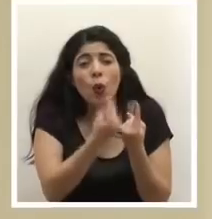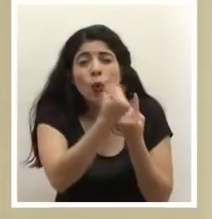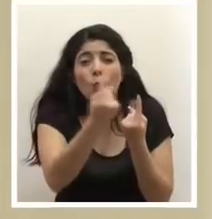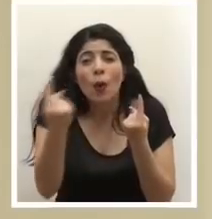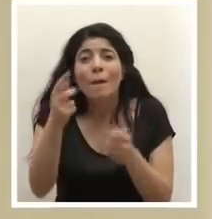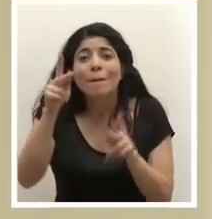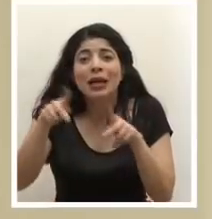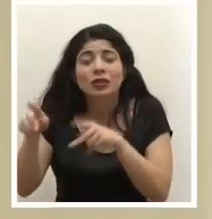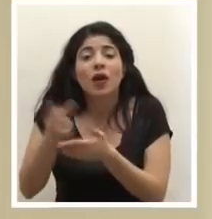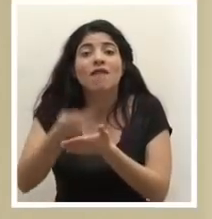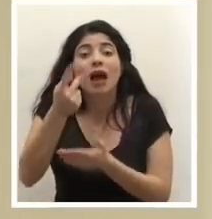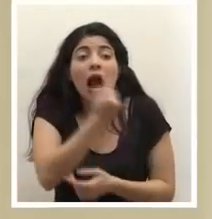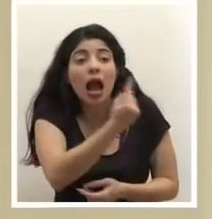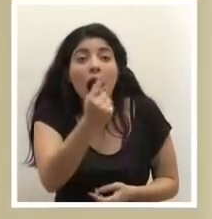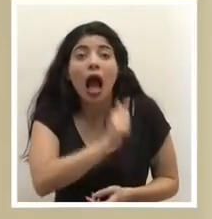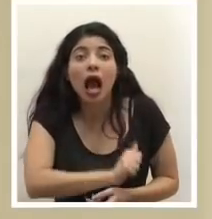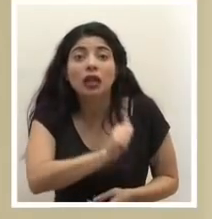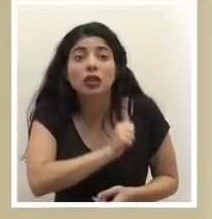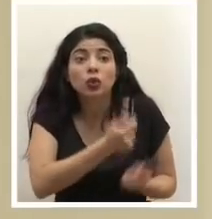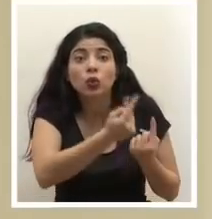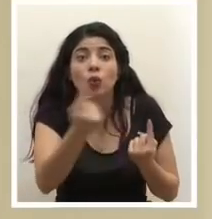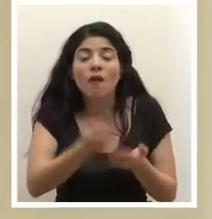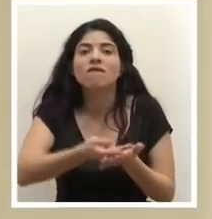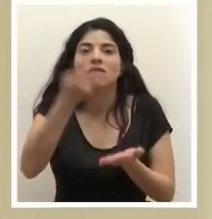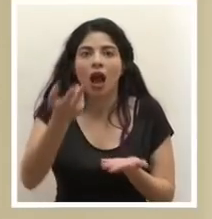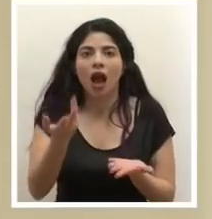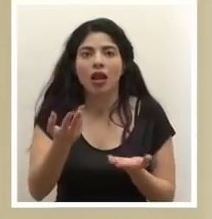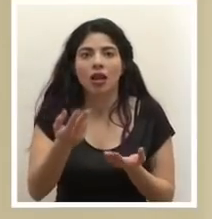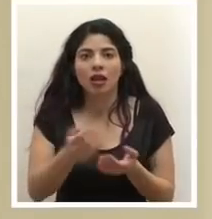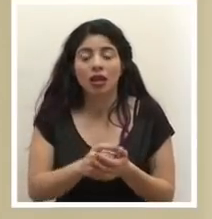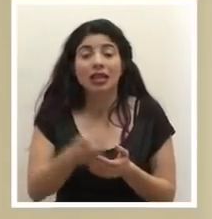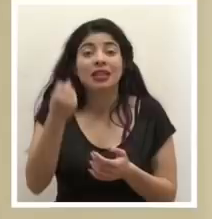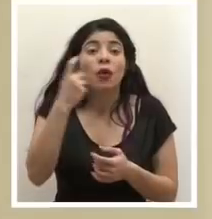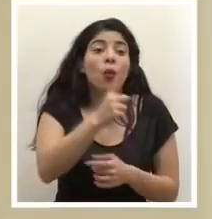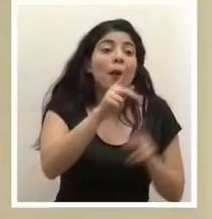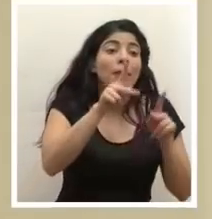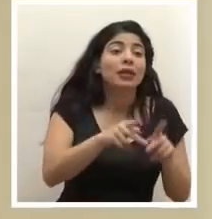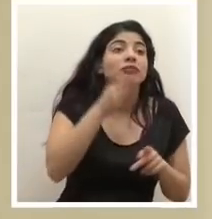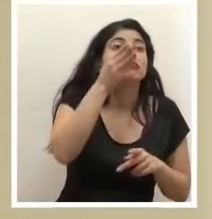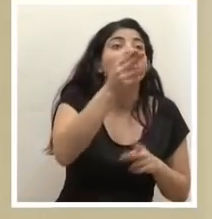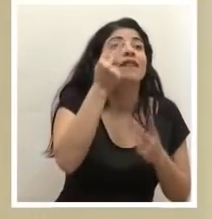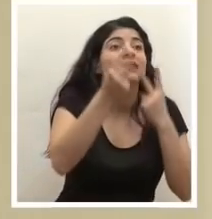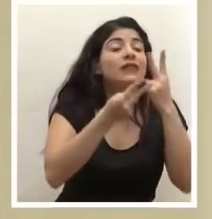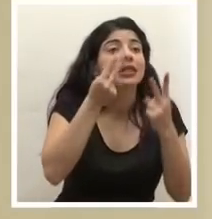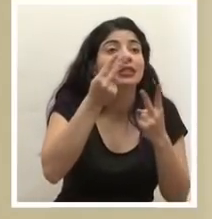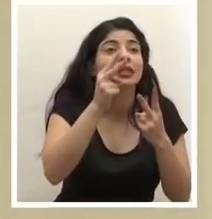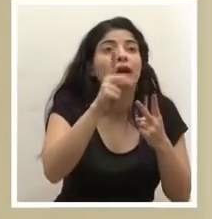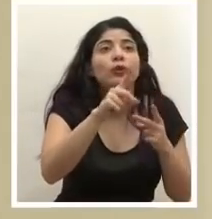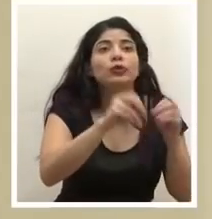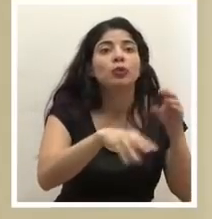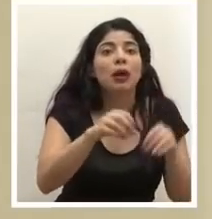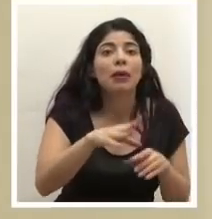cuenta, cada actitud en cada persona cuenta, desde el que visita un establecimiento hasta el